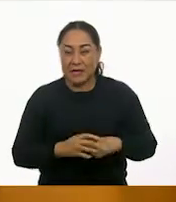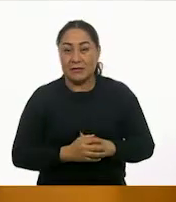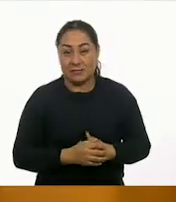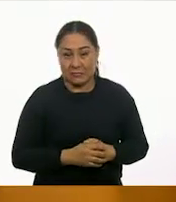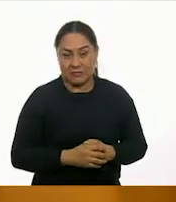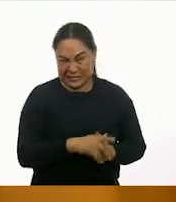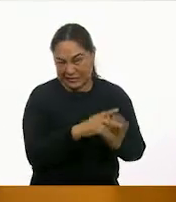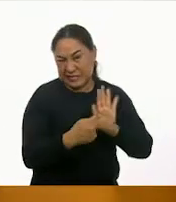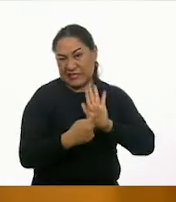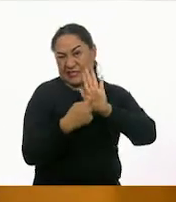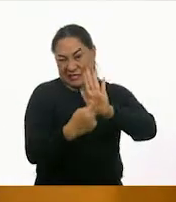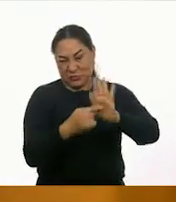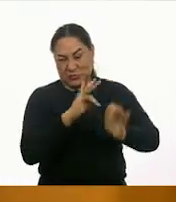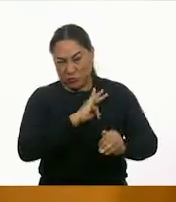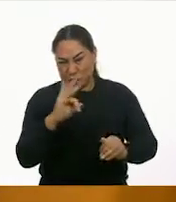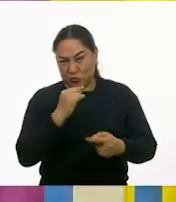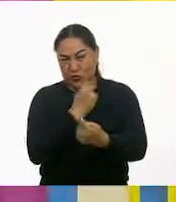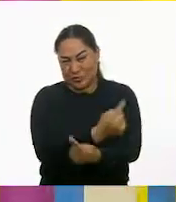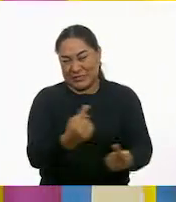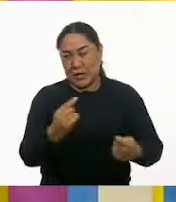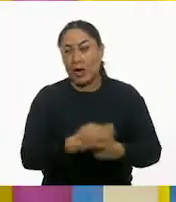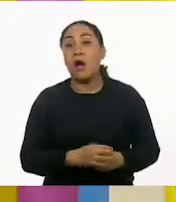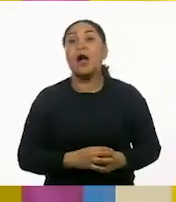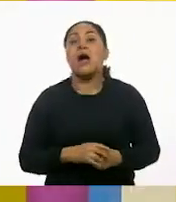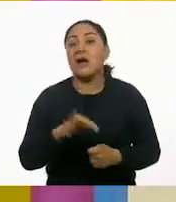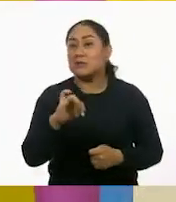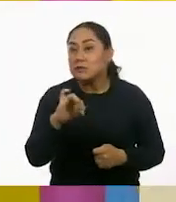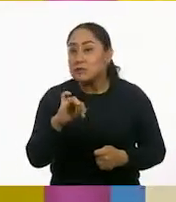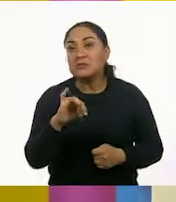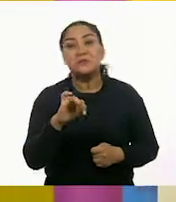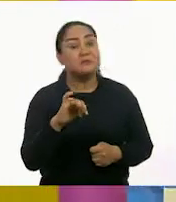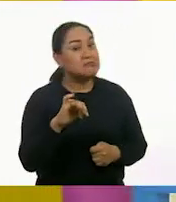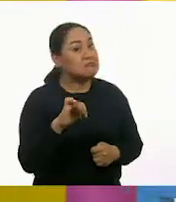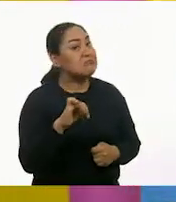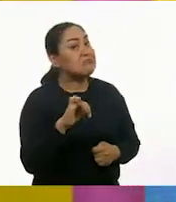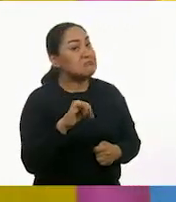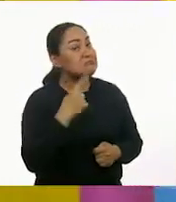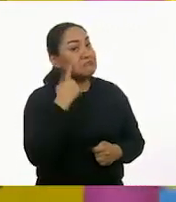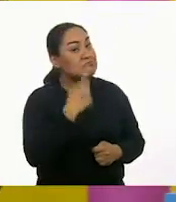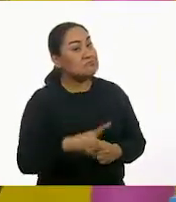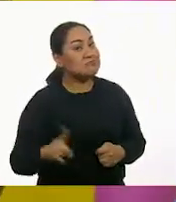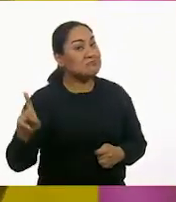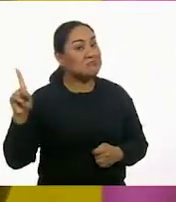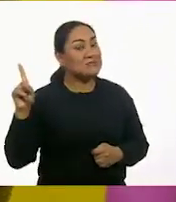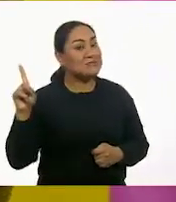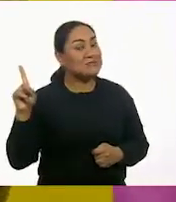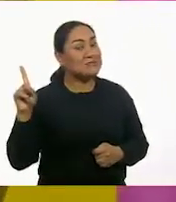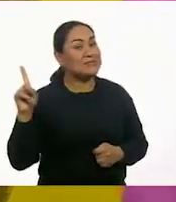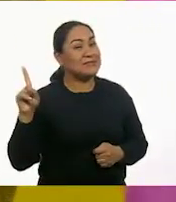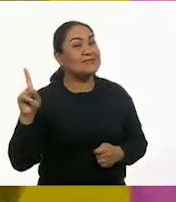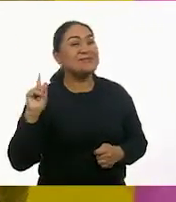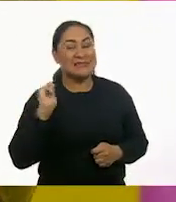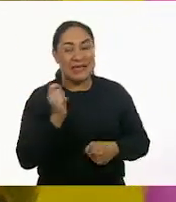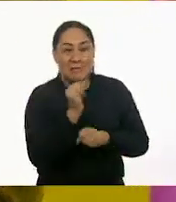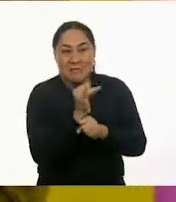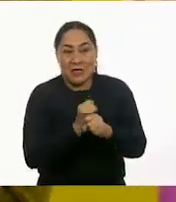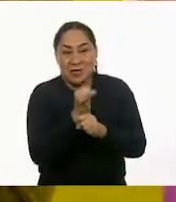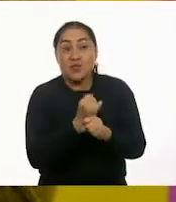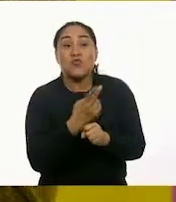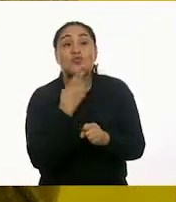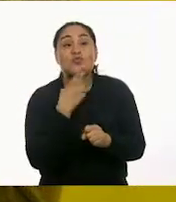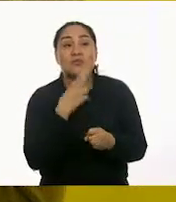¿Se las puedes enseñar a Por supuesto. Yo creo que aquí vamos a encontrar mucha información para nuestra investigación.